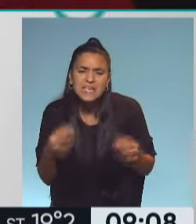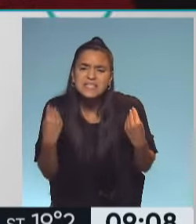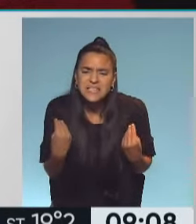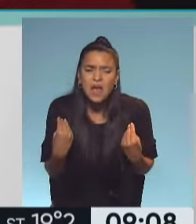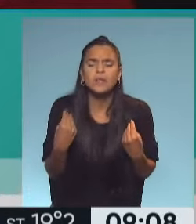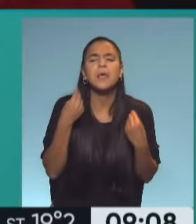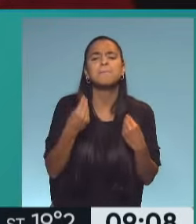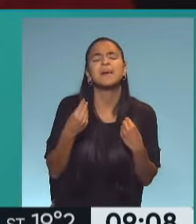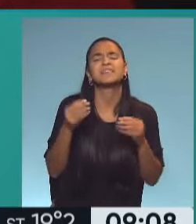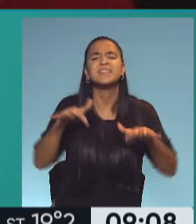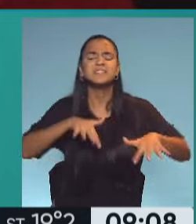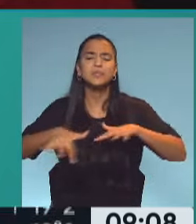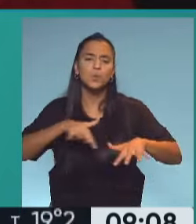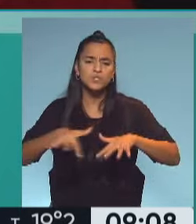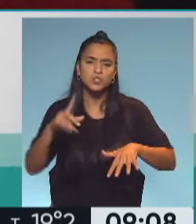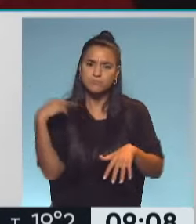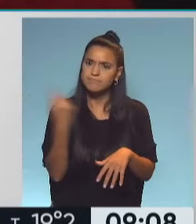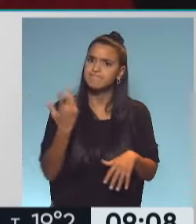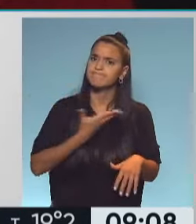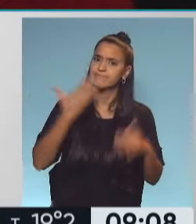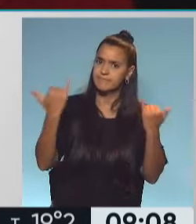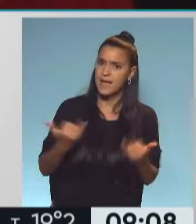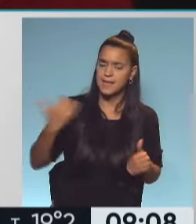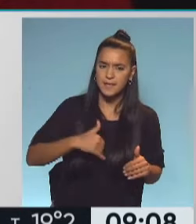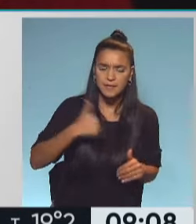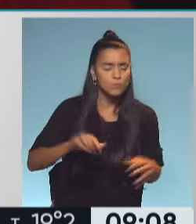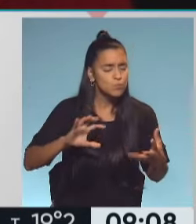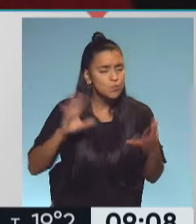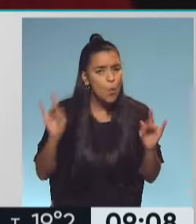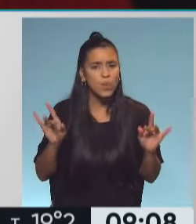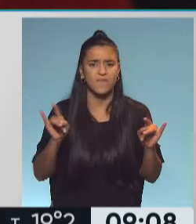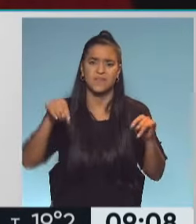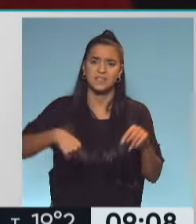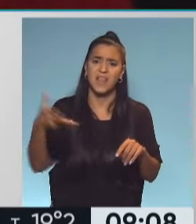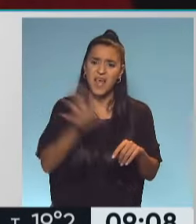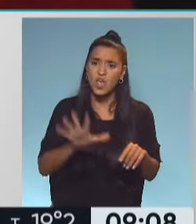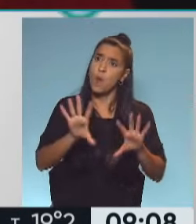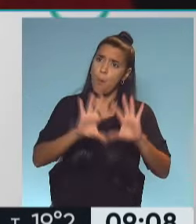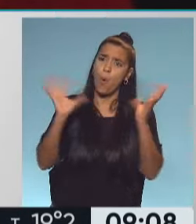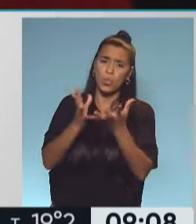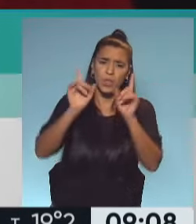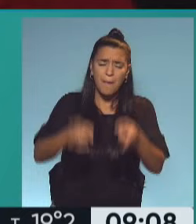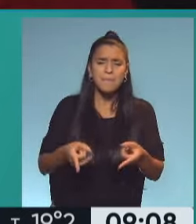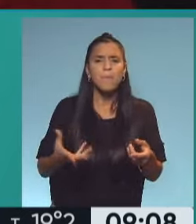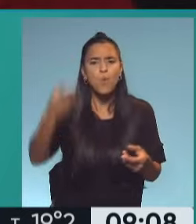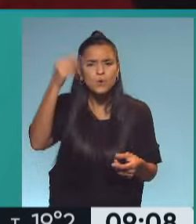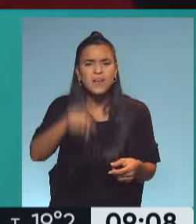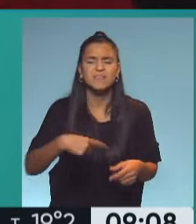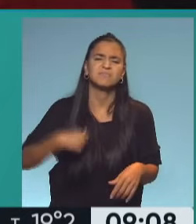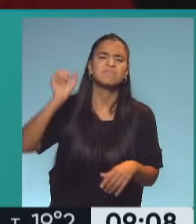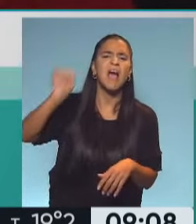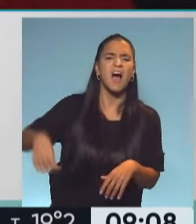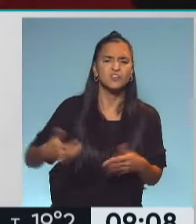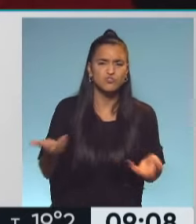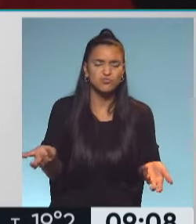con esta situación que nos está atravesando a los argentinos, crítica, por supuesto, en la región y en el mundo y muchas veces con esta indiferencia